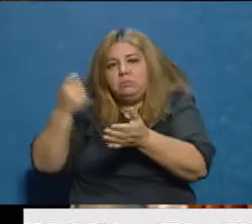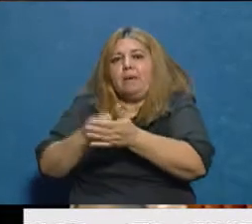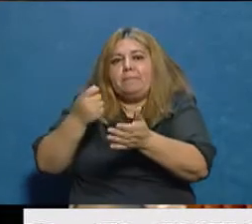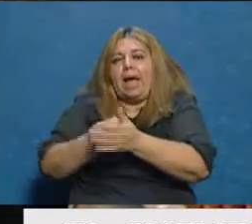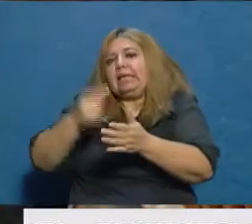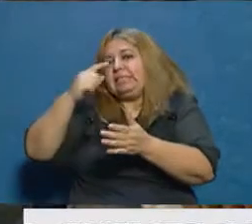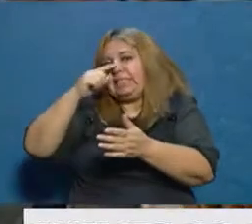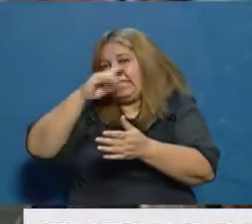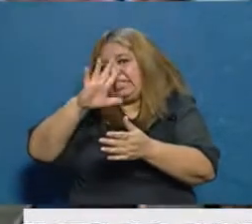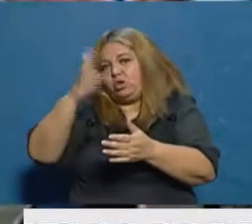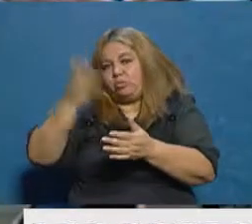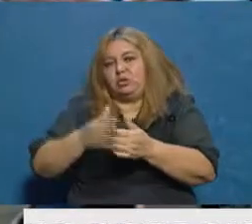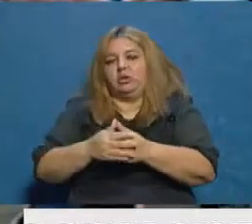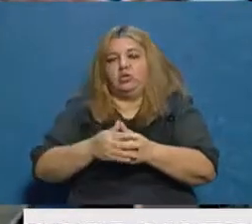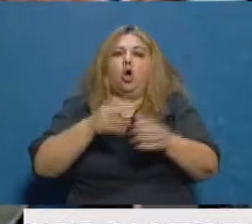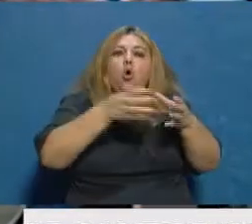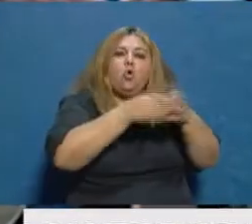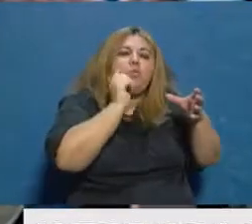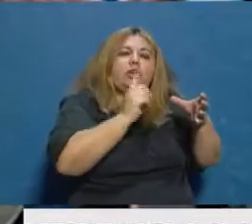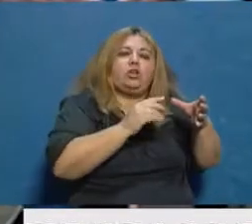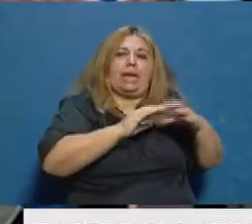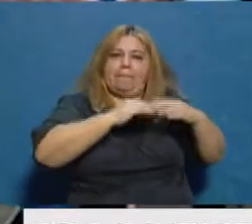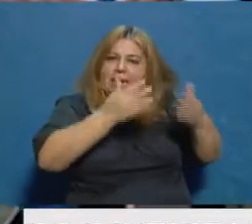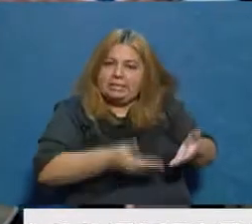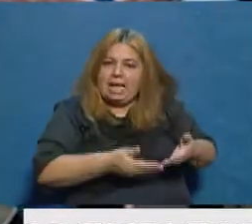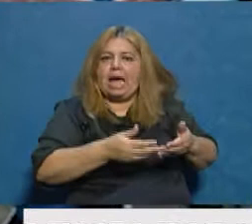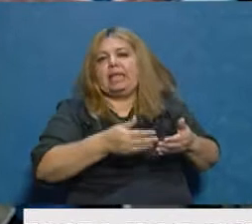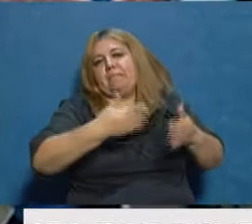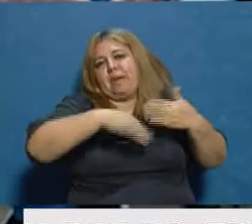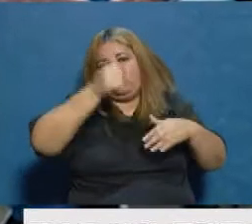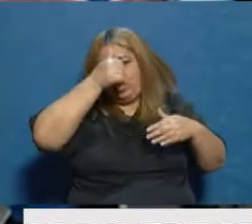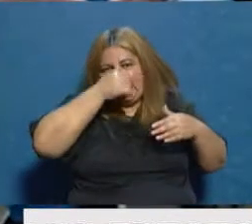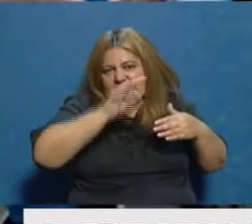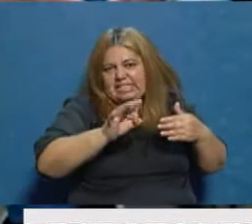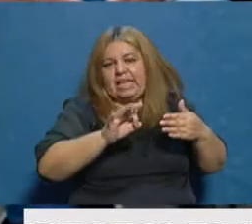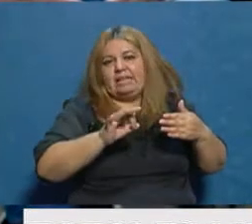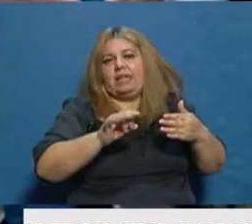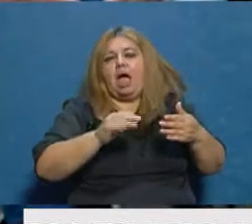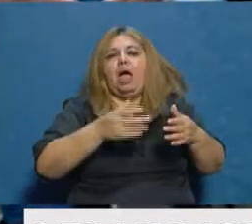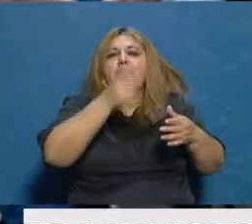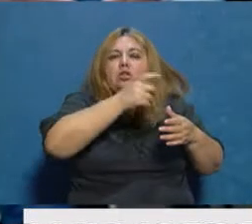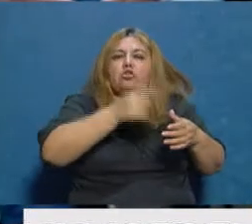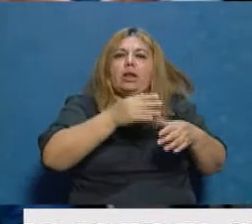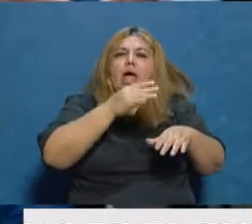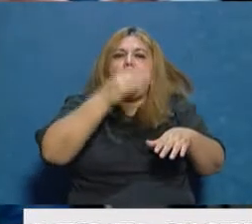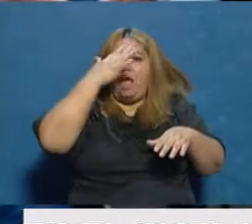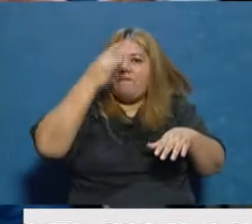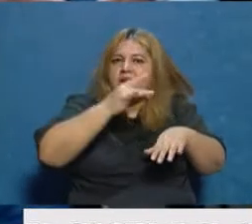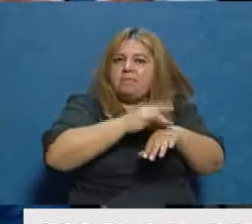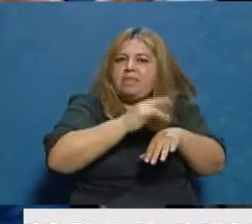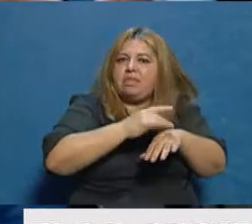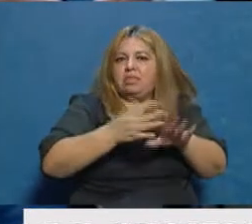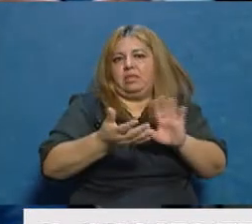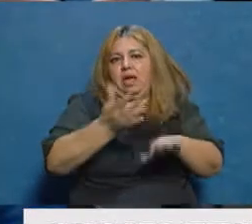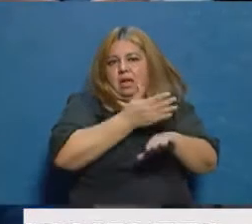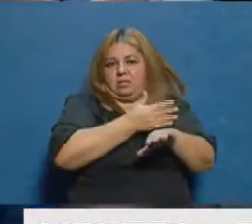de 60 años, a las embarazadas, a aquellas personas que tengan enfermedades preexistentes, que lo hagan más vulnerables ante la